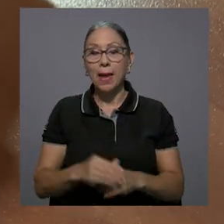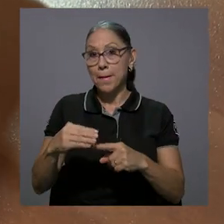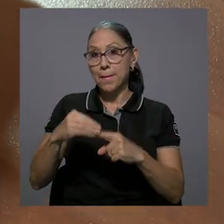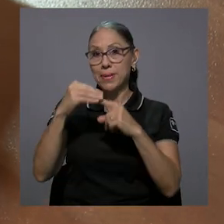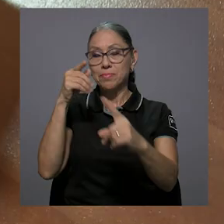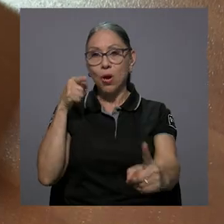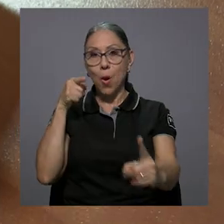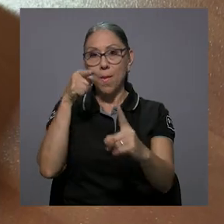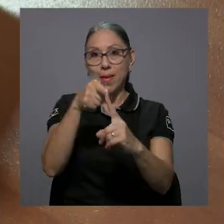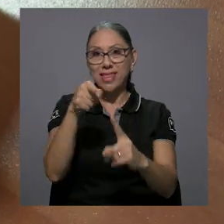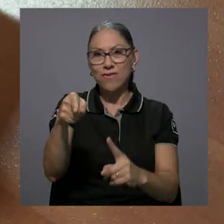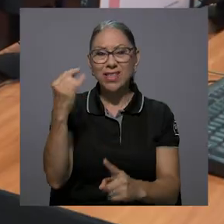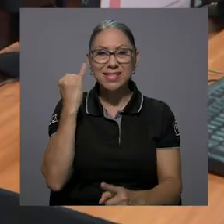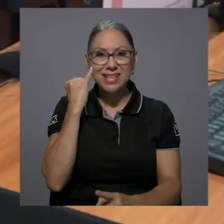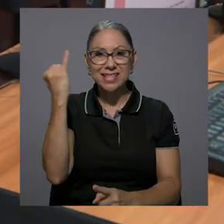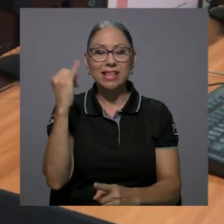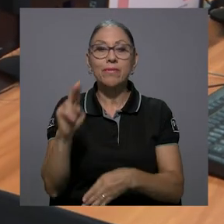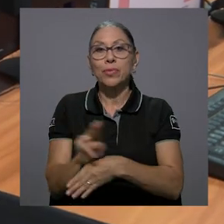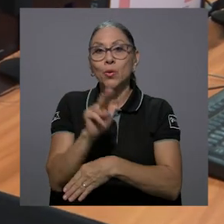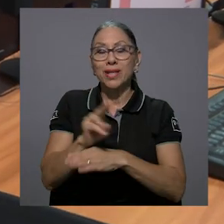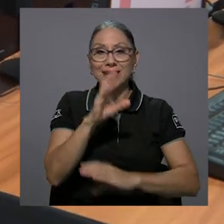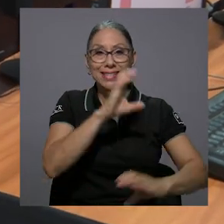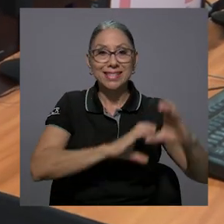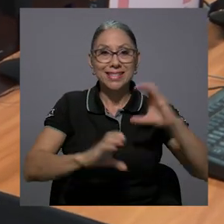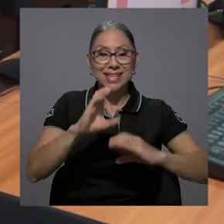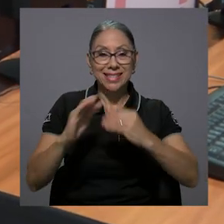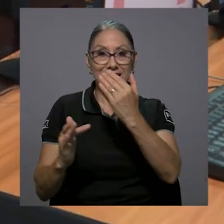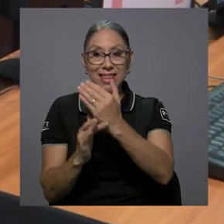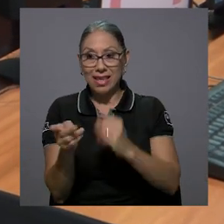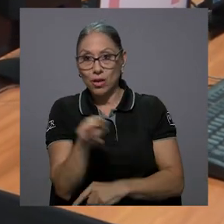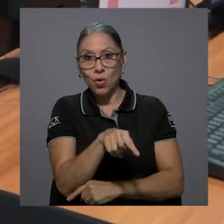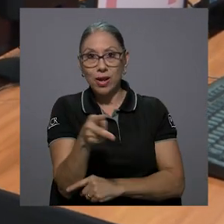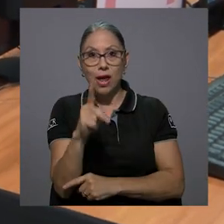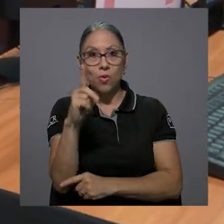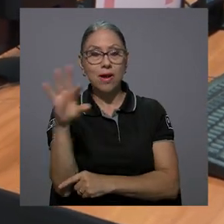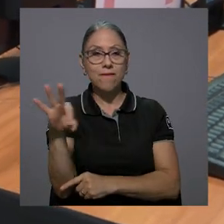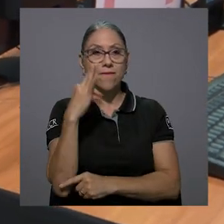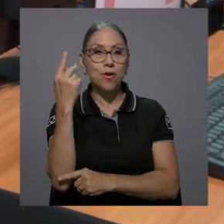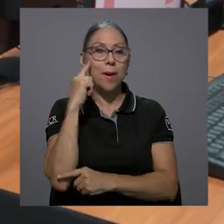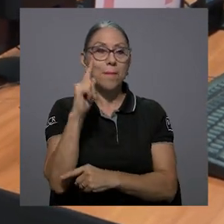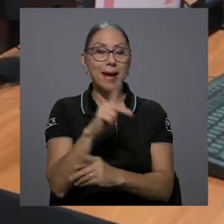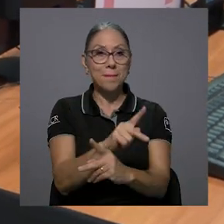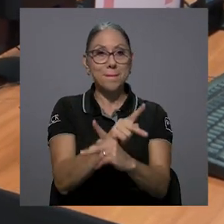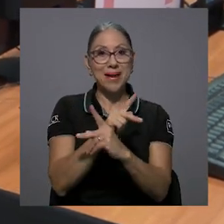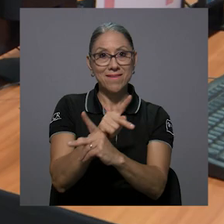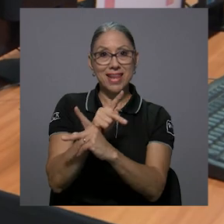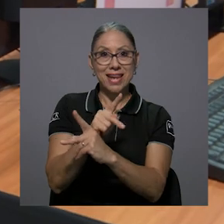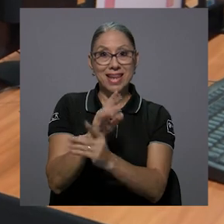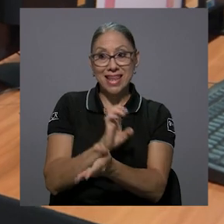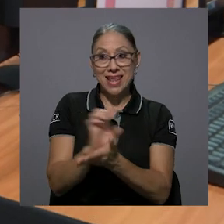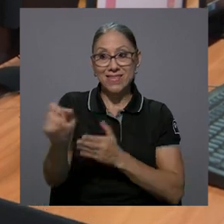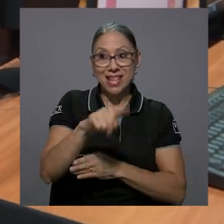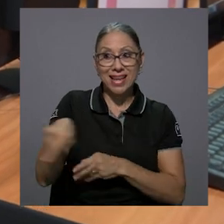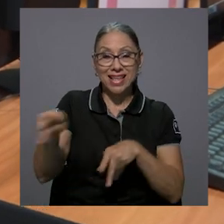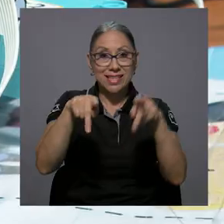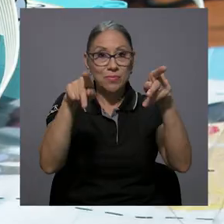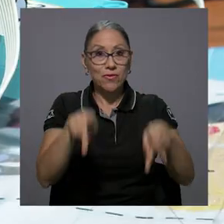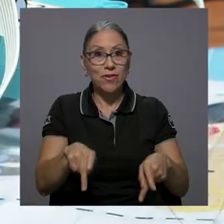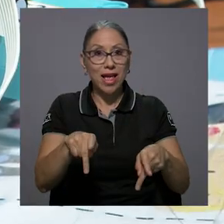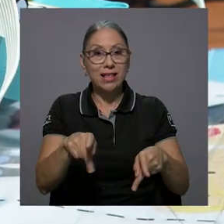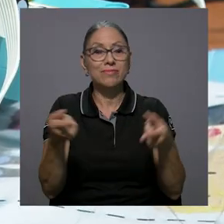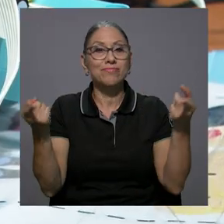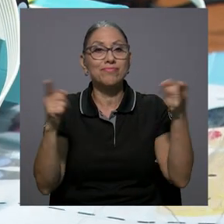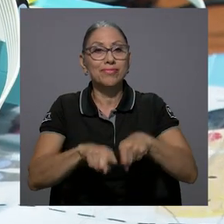El objetivo principal de esta iniciativa es utilizar la ciencia y la tecnología como una forma para prevenir que esta población caigan